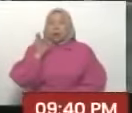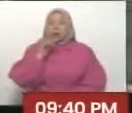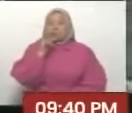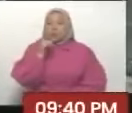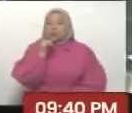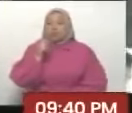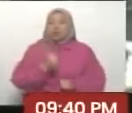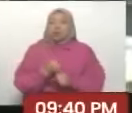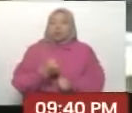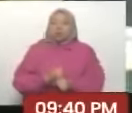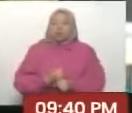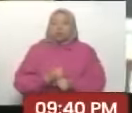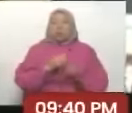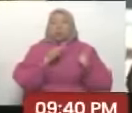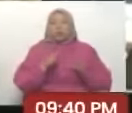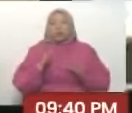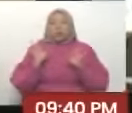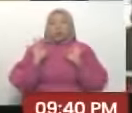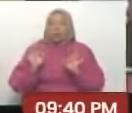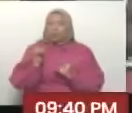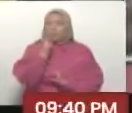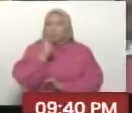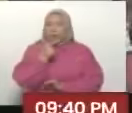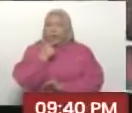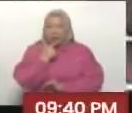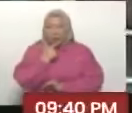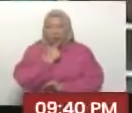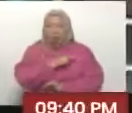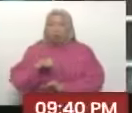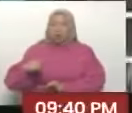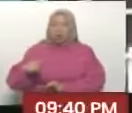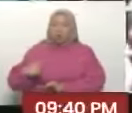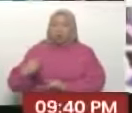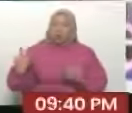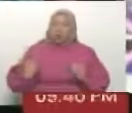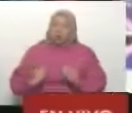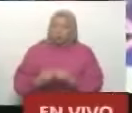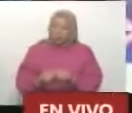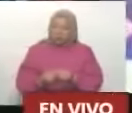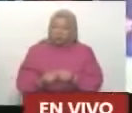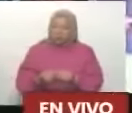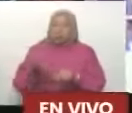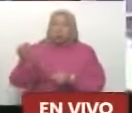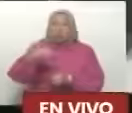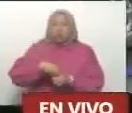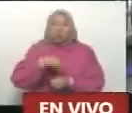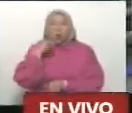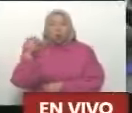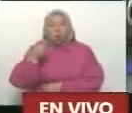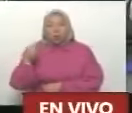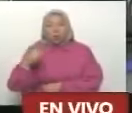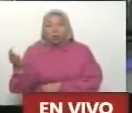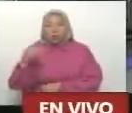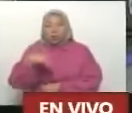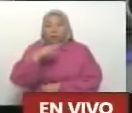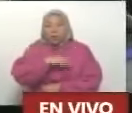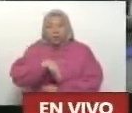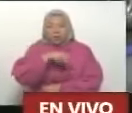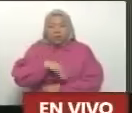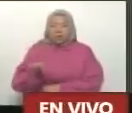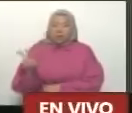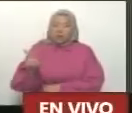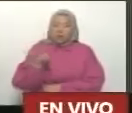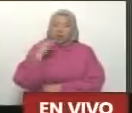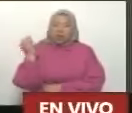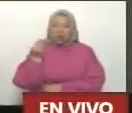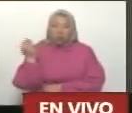Felipe Acosta. Urbanismo espectacular. Que hemos venido nosotros acompañando e incorporando a jóvenes cada vez más a la gran misión Venezuela